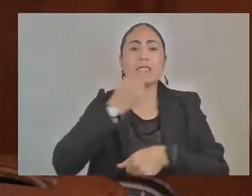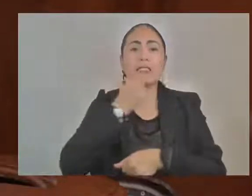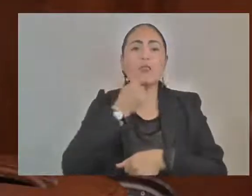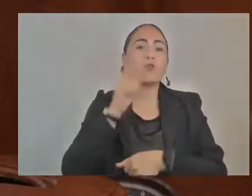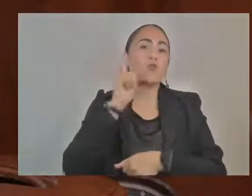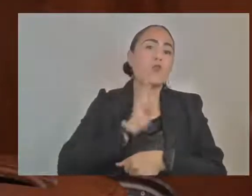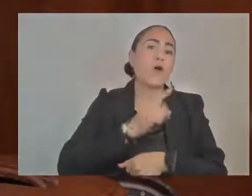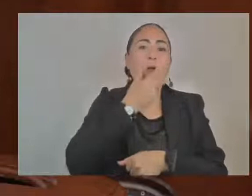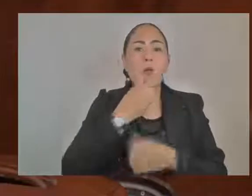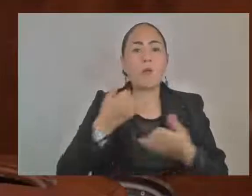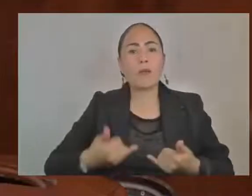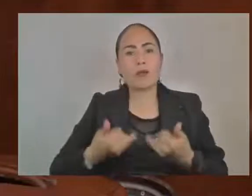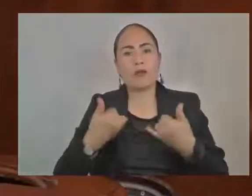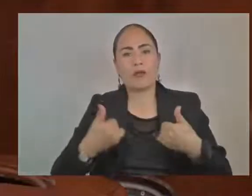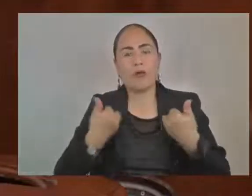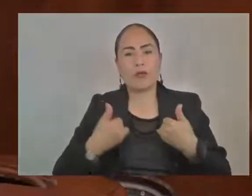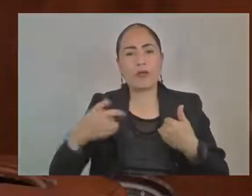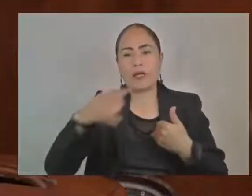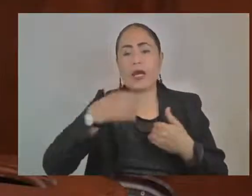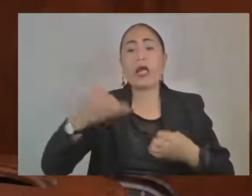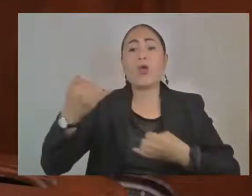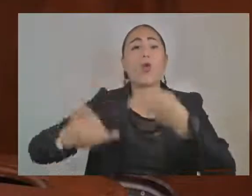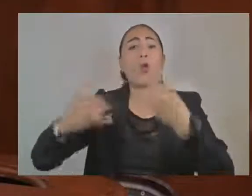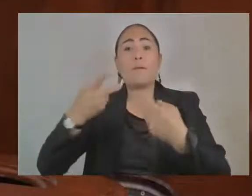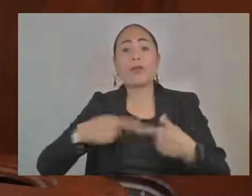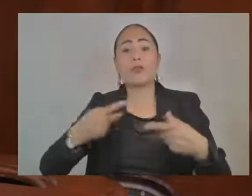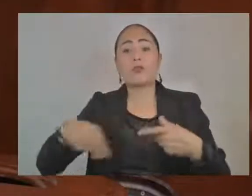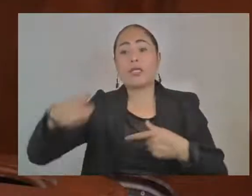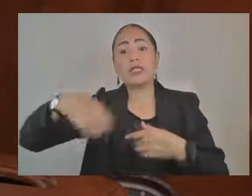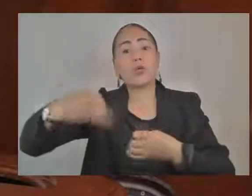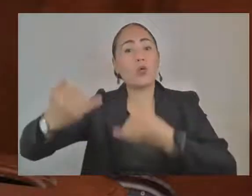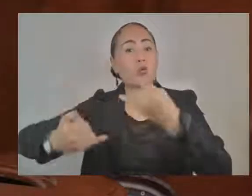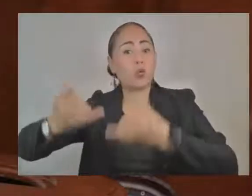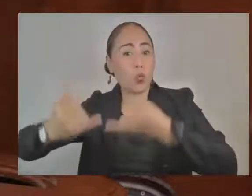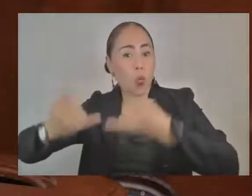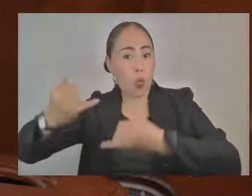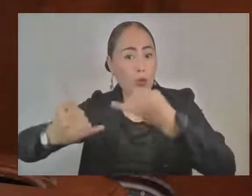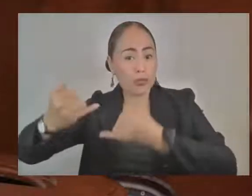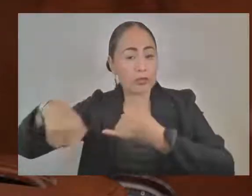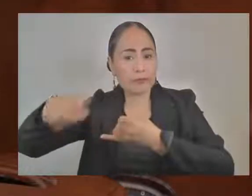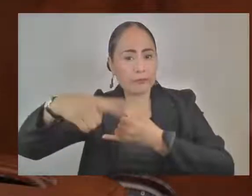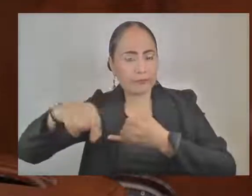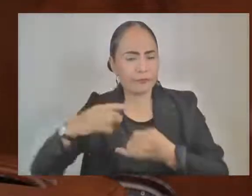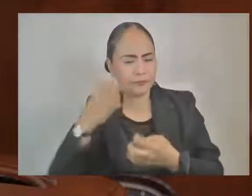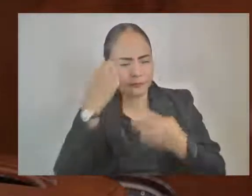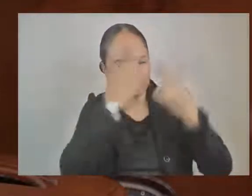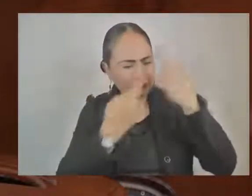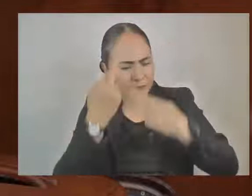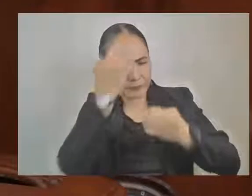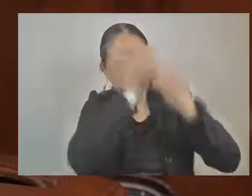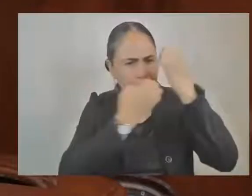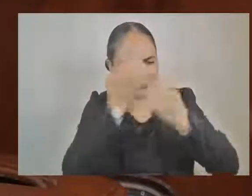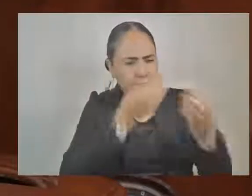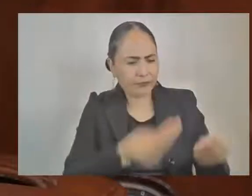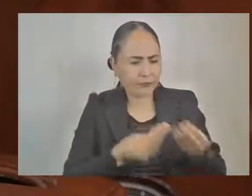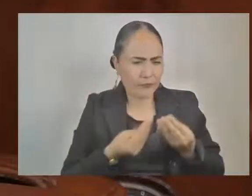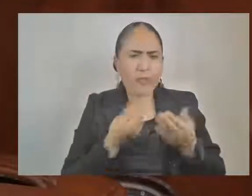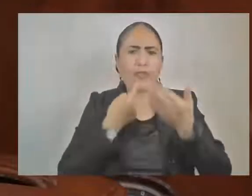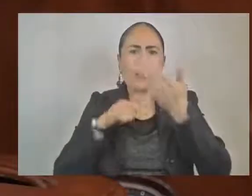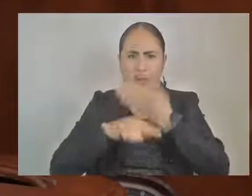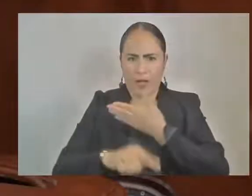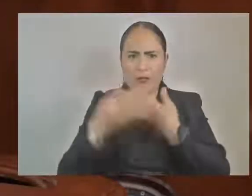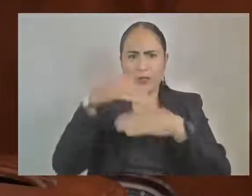familiar en el Estado de México, al momento de acordar las demandas presentadas por alimentos y por constituir una prioridad de orden